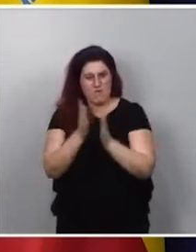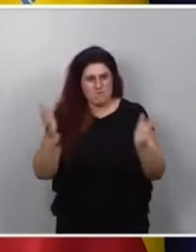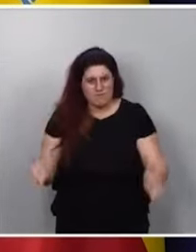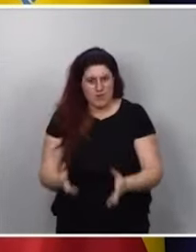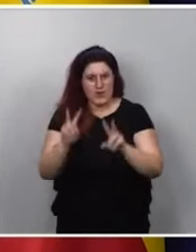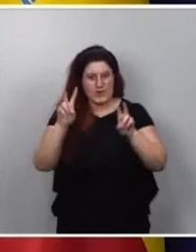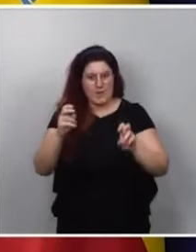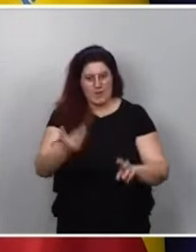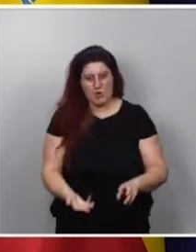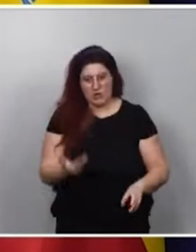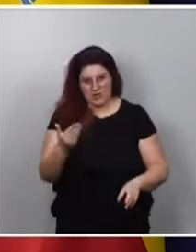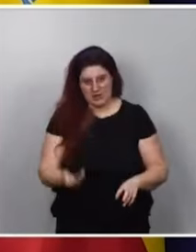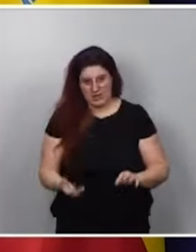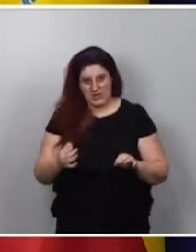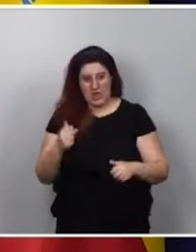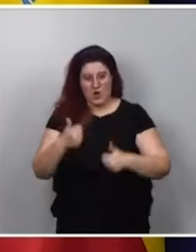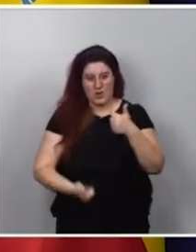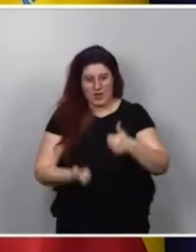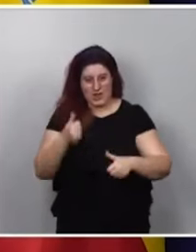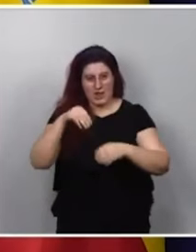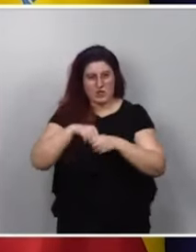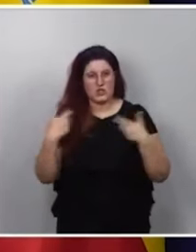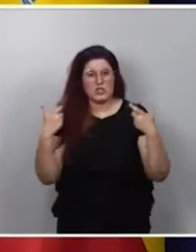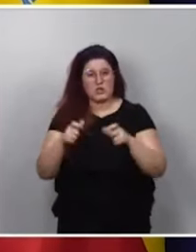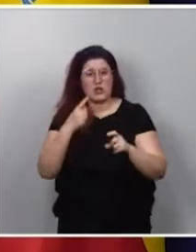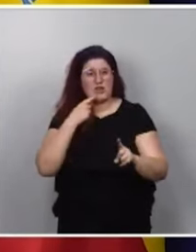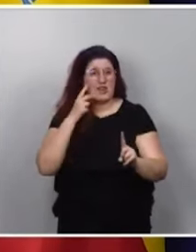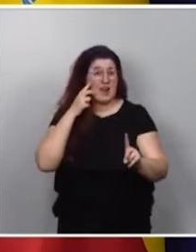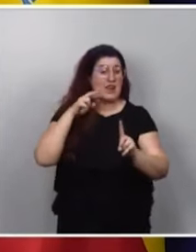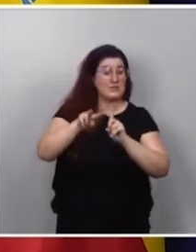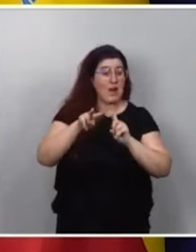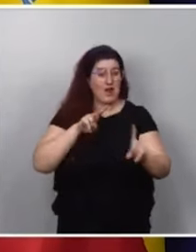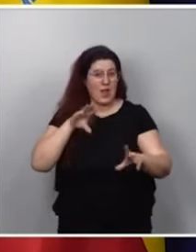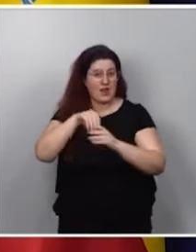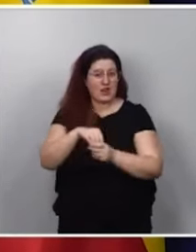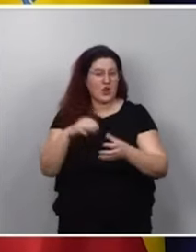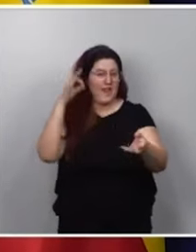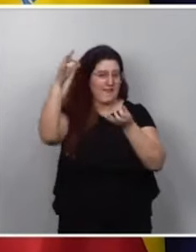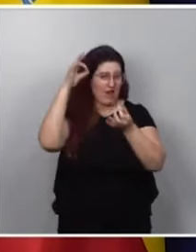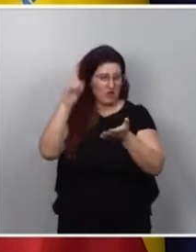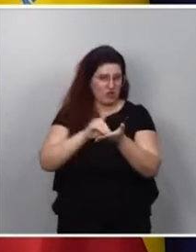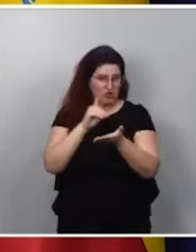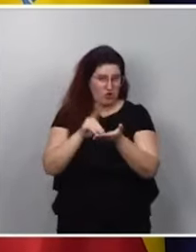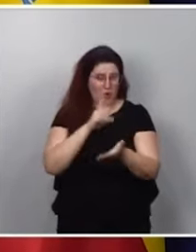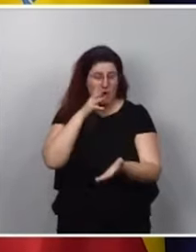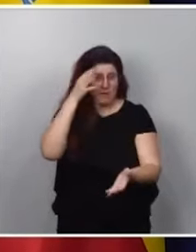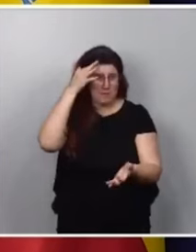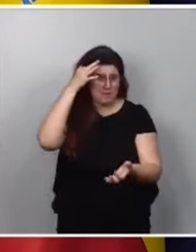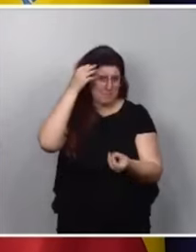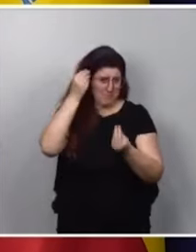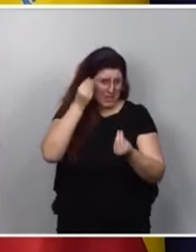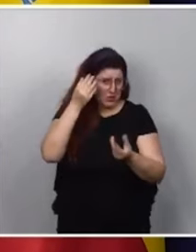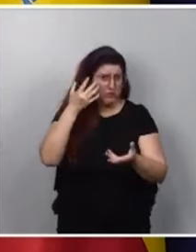importante para la competencia en el sector, como es la transparencia en materia de los datos, que creo que en el sector y en la actividad que las